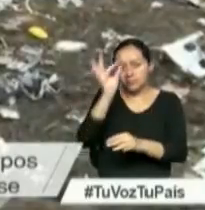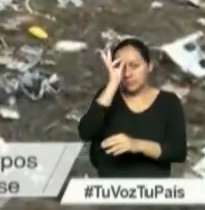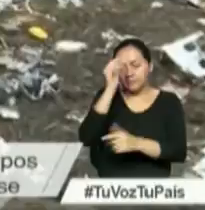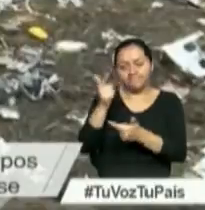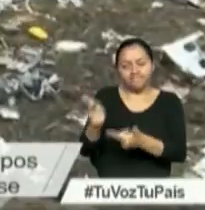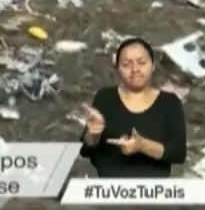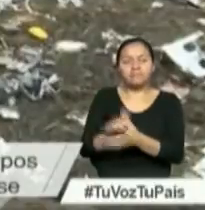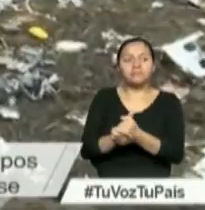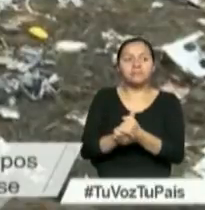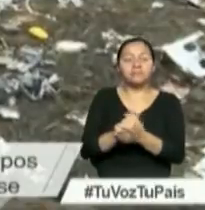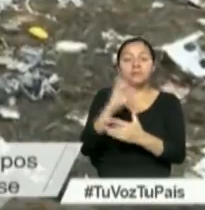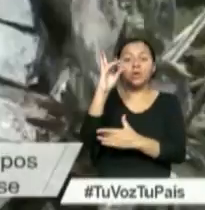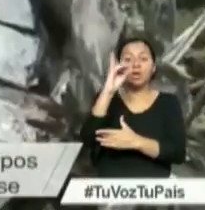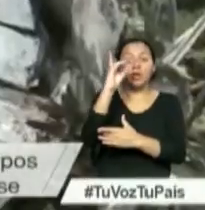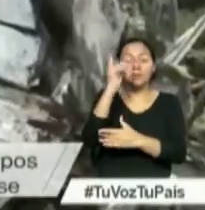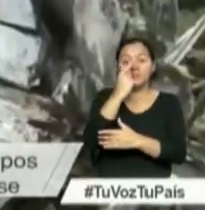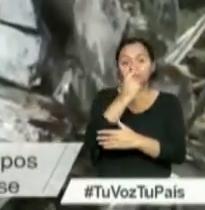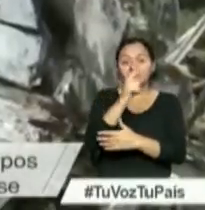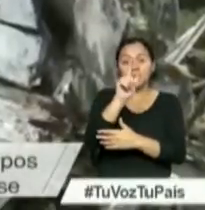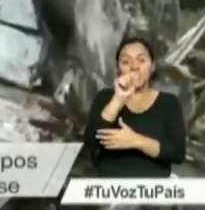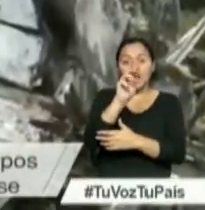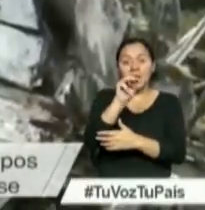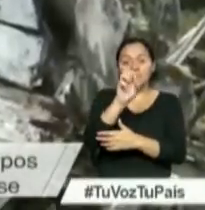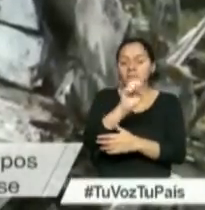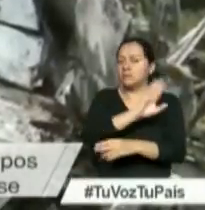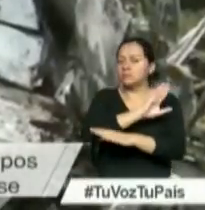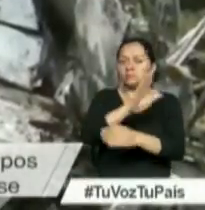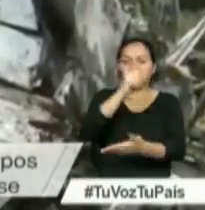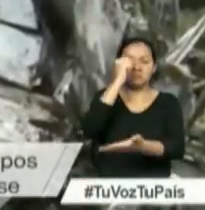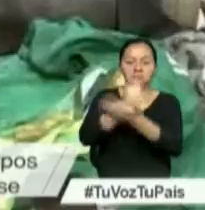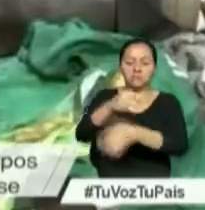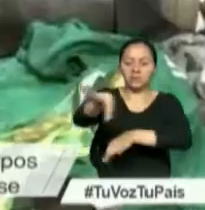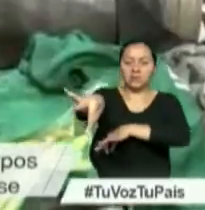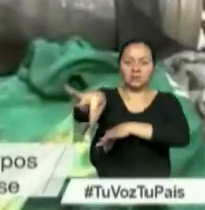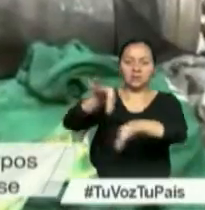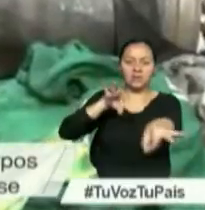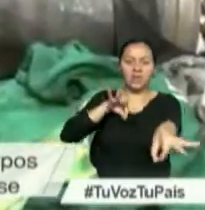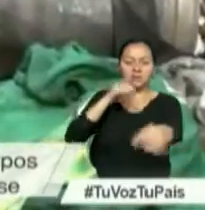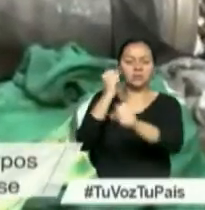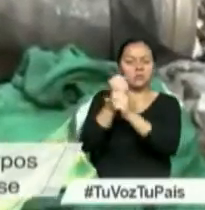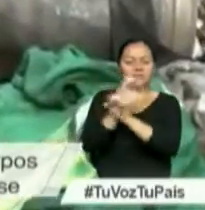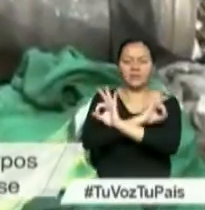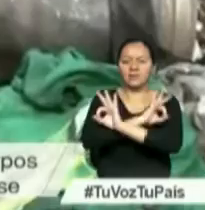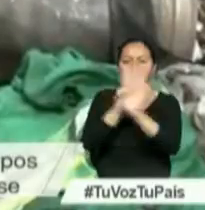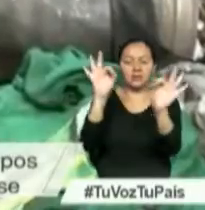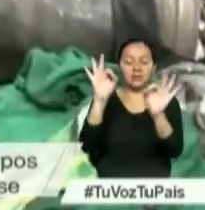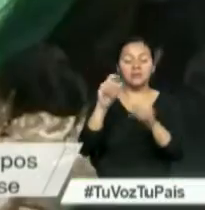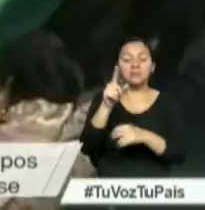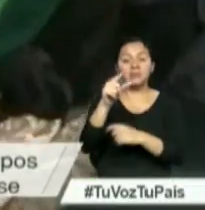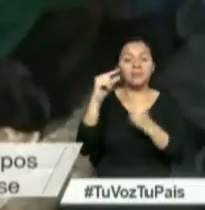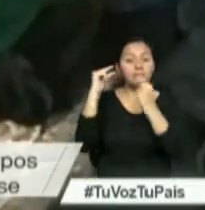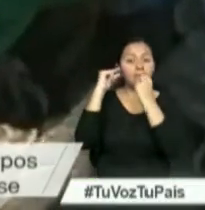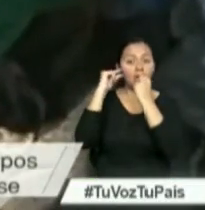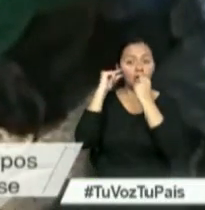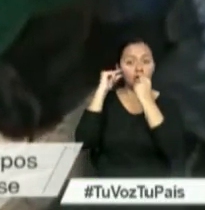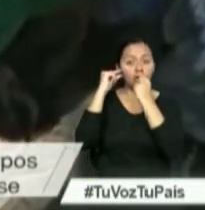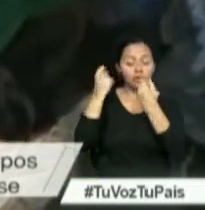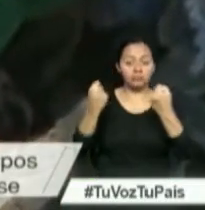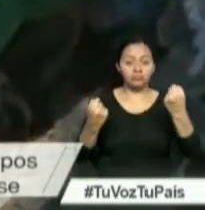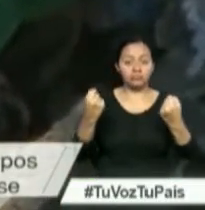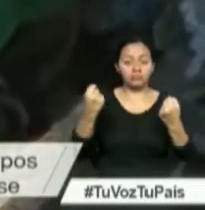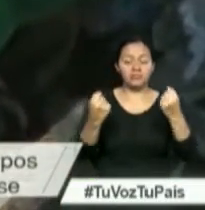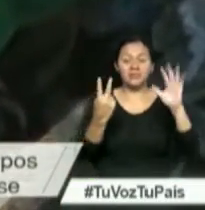Bolivia ha retirado a la aerolínea La Mía el permiso de operaciones. Hoy se ha sabido que el comandante del avión en el que murieron 71